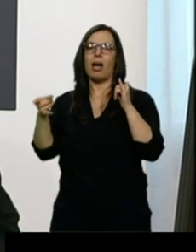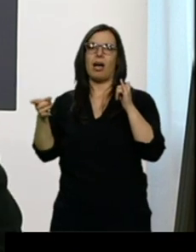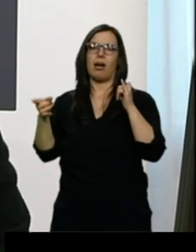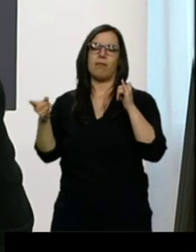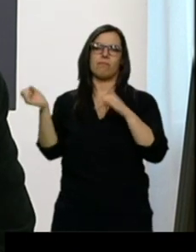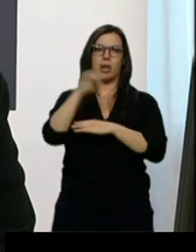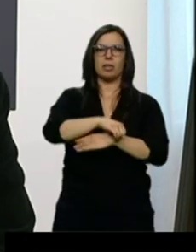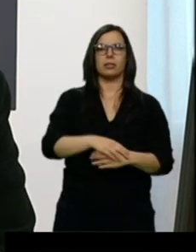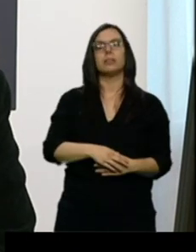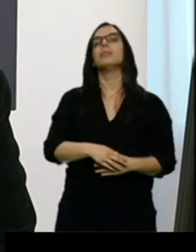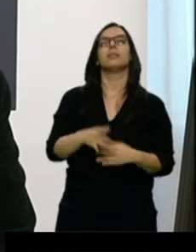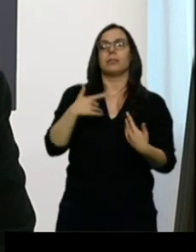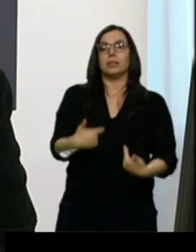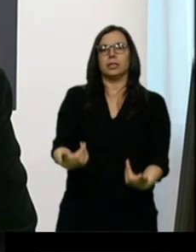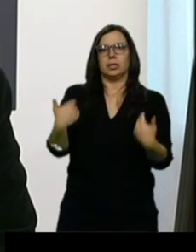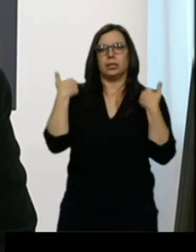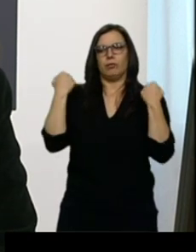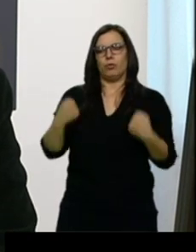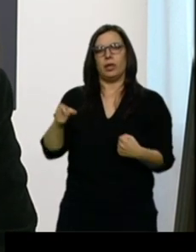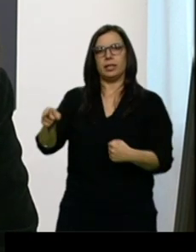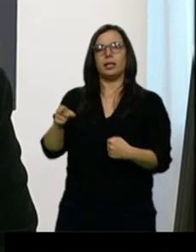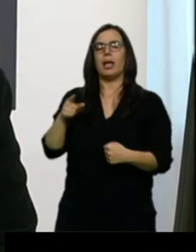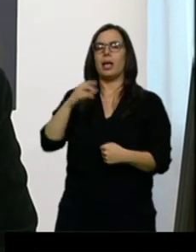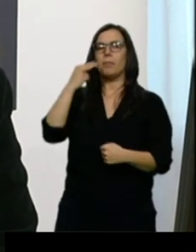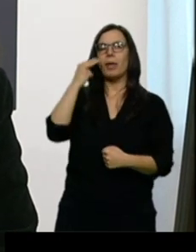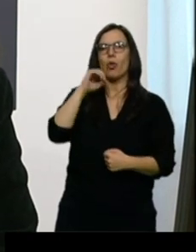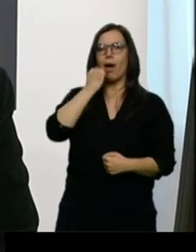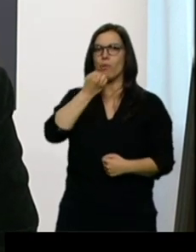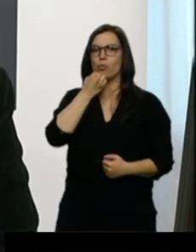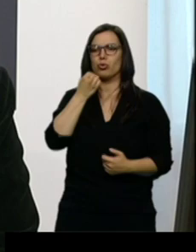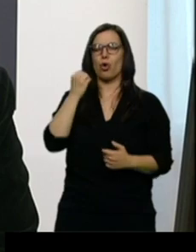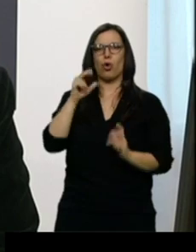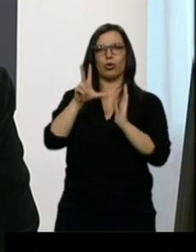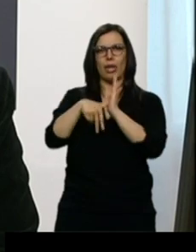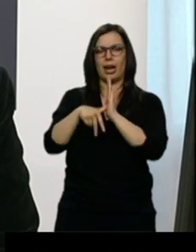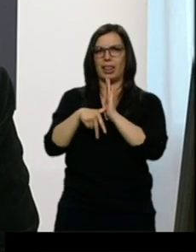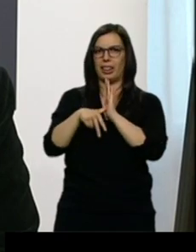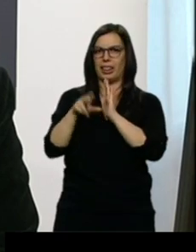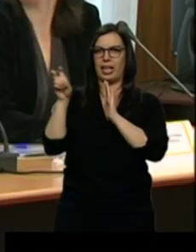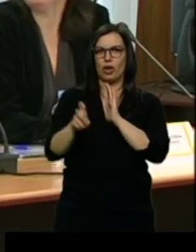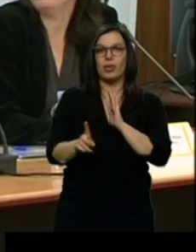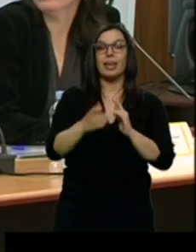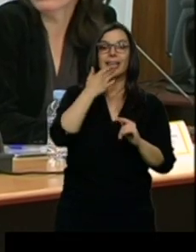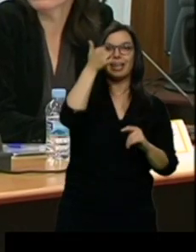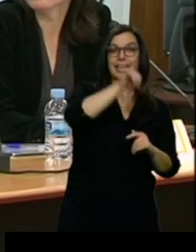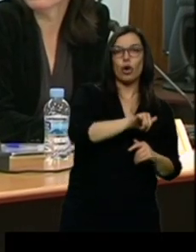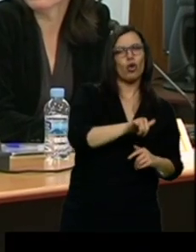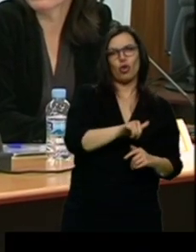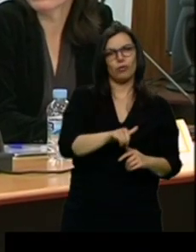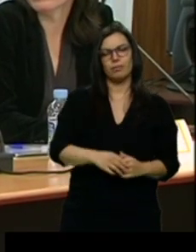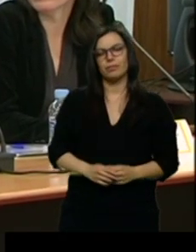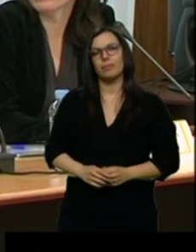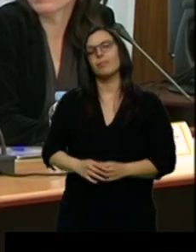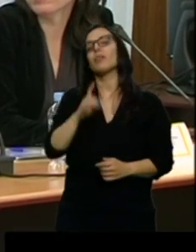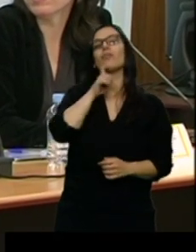responsabilidad sobre ellas y el miedo al abuso, a que no llegue tarde, cosa que no existe cuando tienen un hijo varón. La Fundación de Ayuda contra la